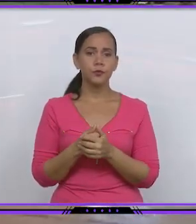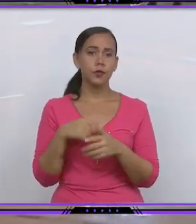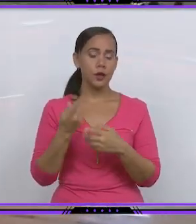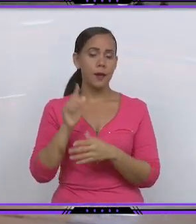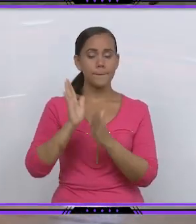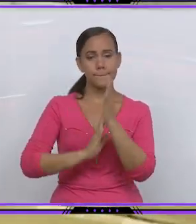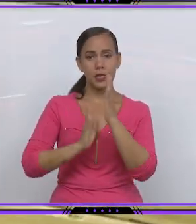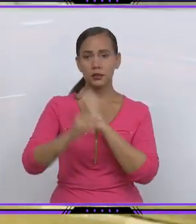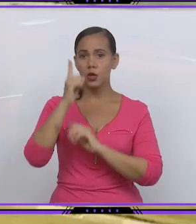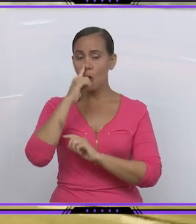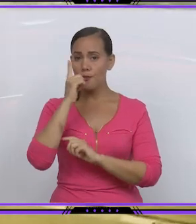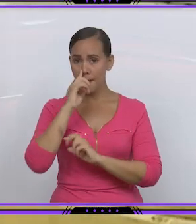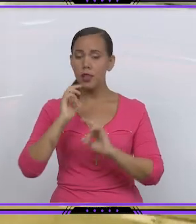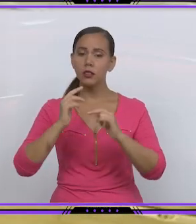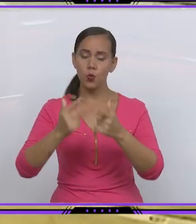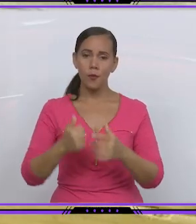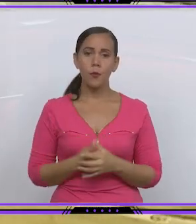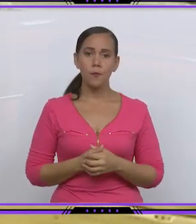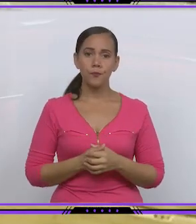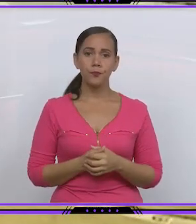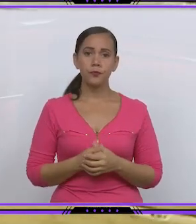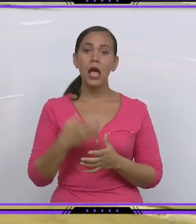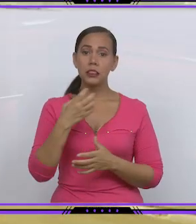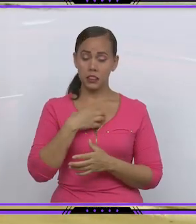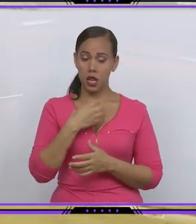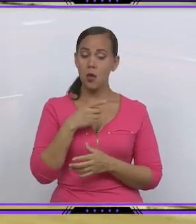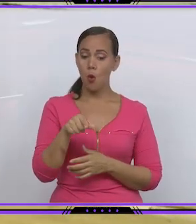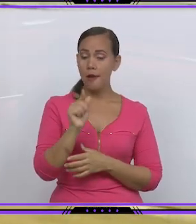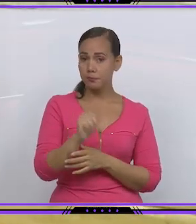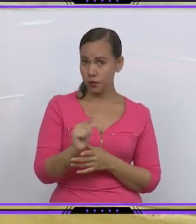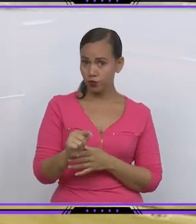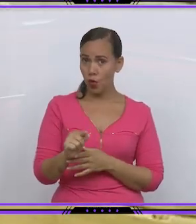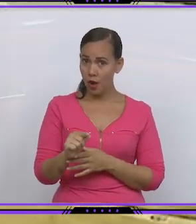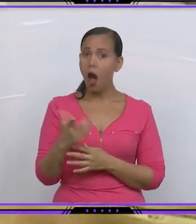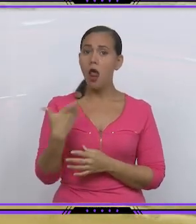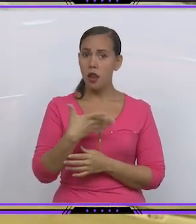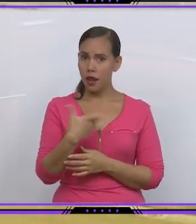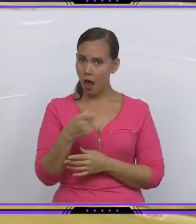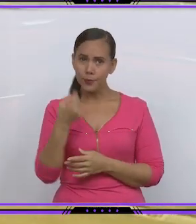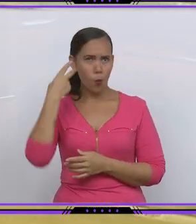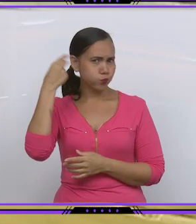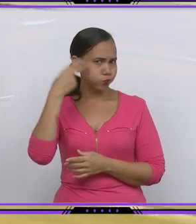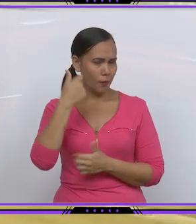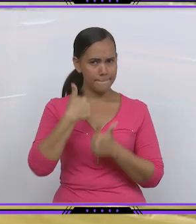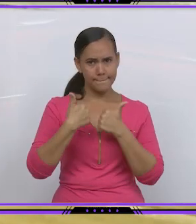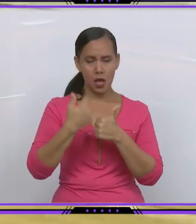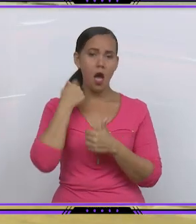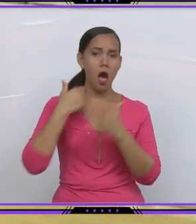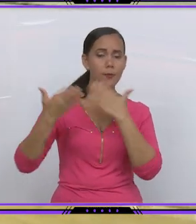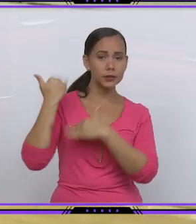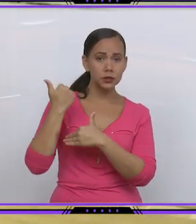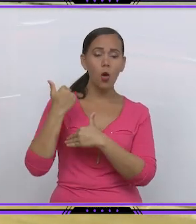mes de noviembre. Tenemos jugadores muy rápidos, tenemos jugadores habilidosos también, que con respecto al año pasado hemos mejorado en